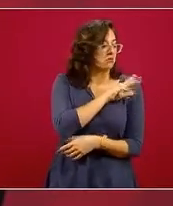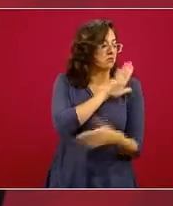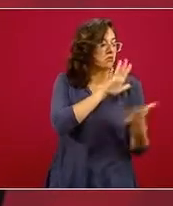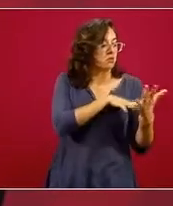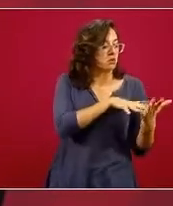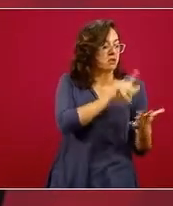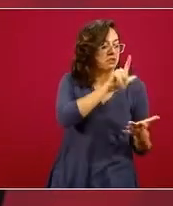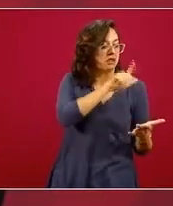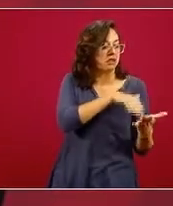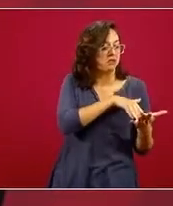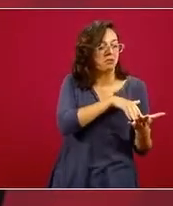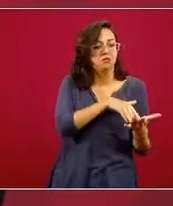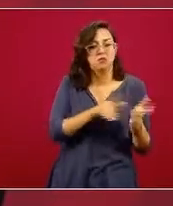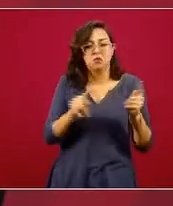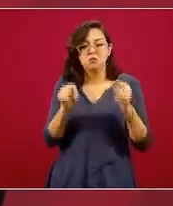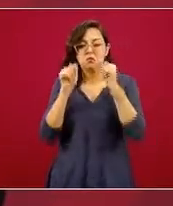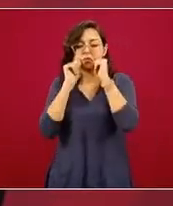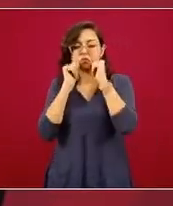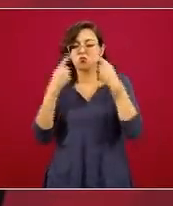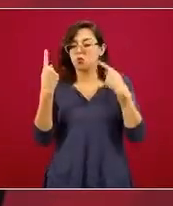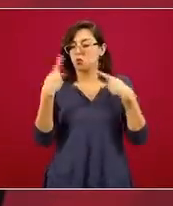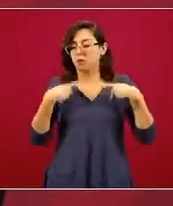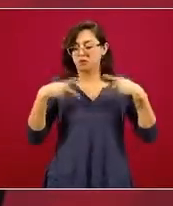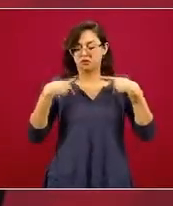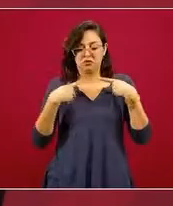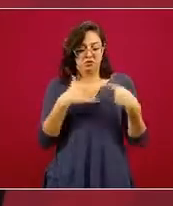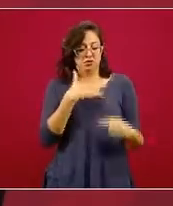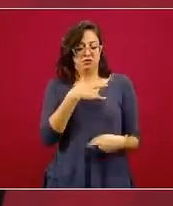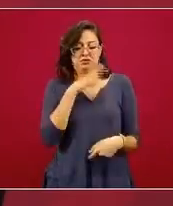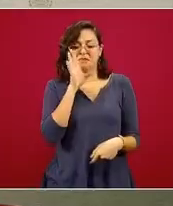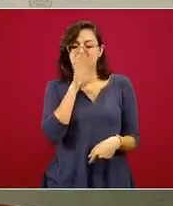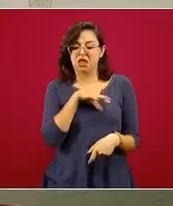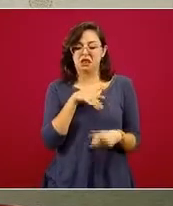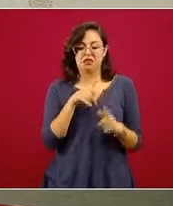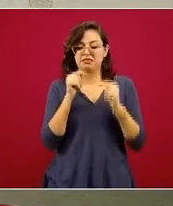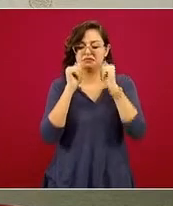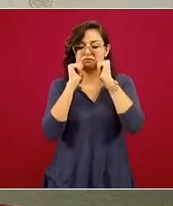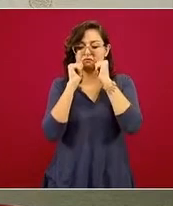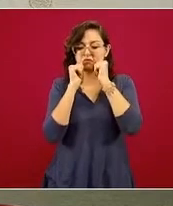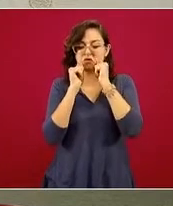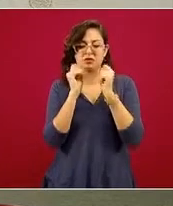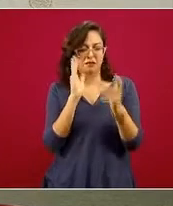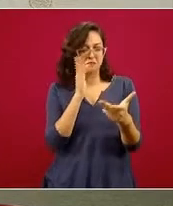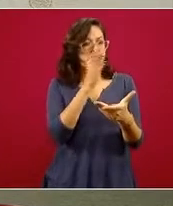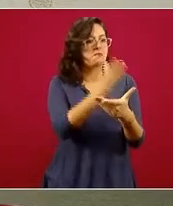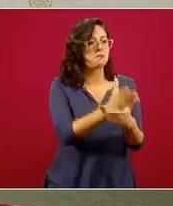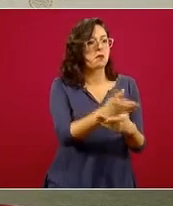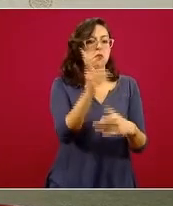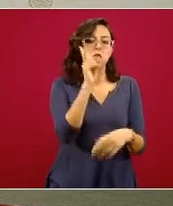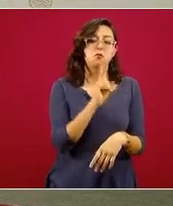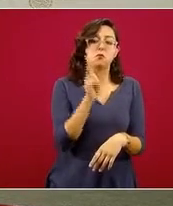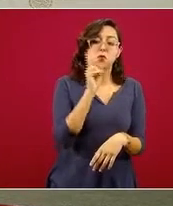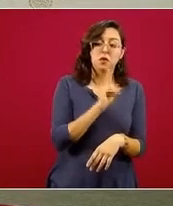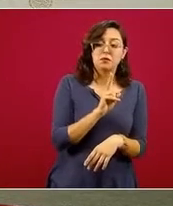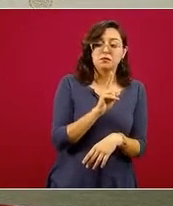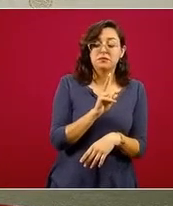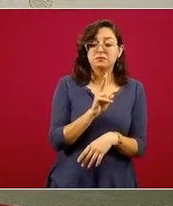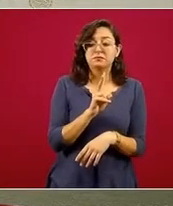Entonces, se hace la prueba, aunque no tenga síntoma alguno. Y obviamente la probabilidad de que salga